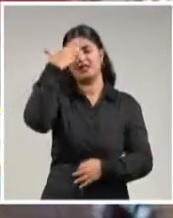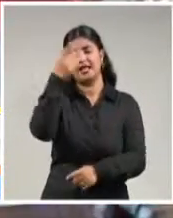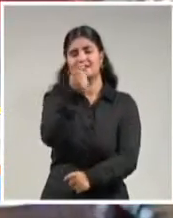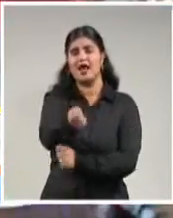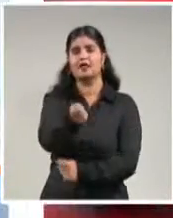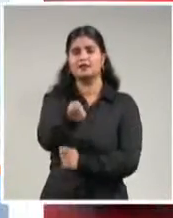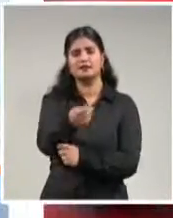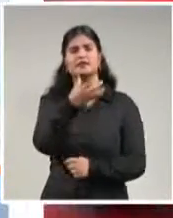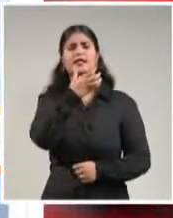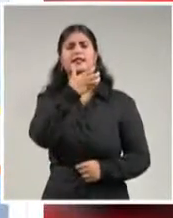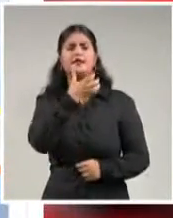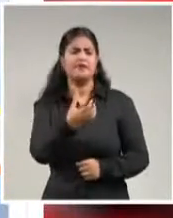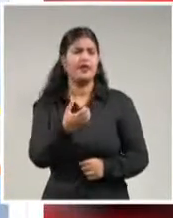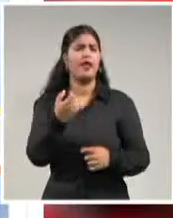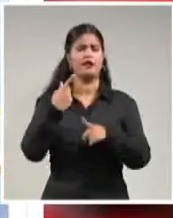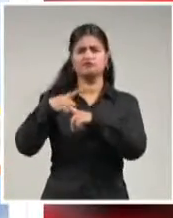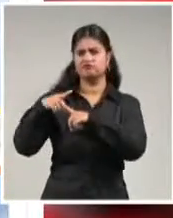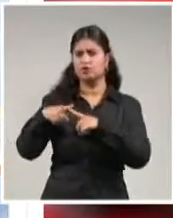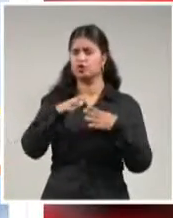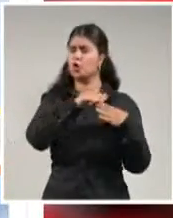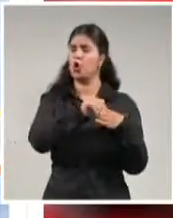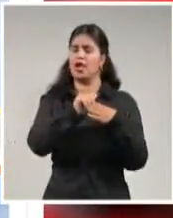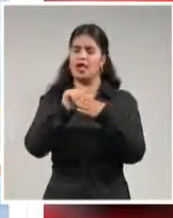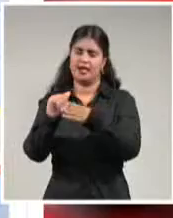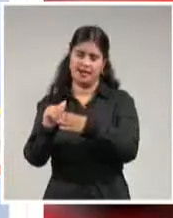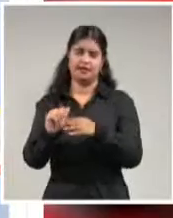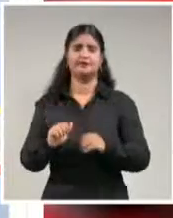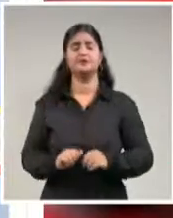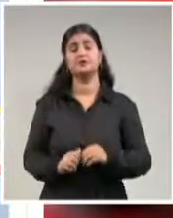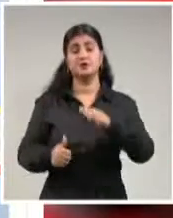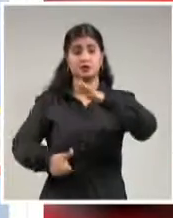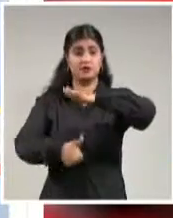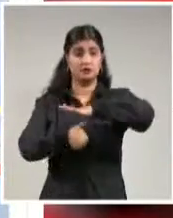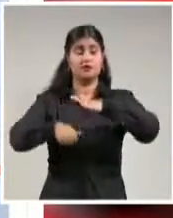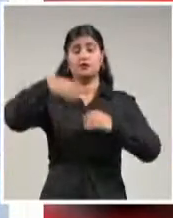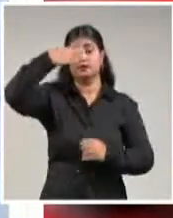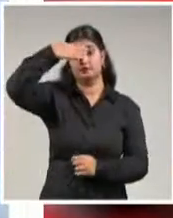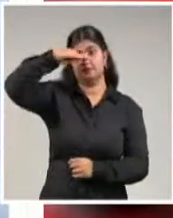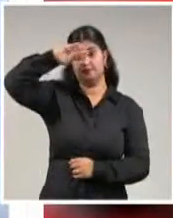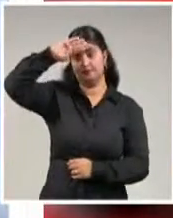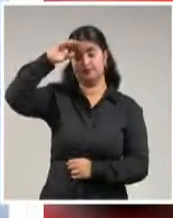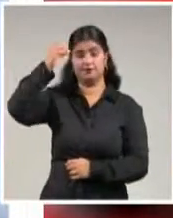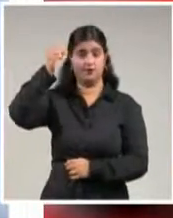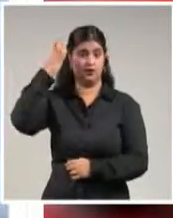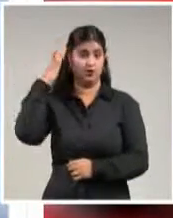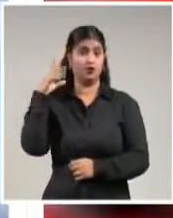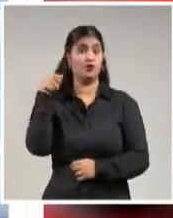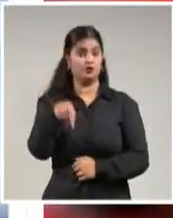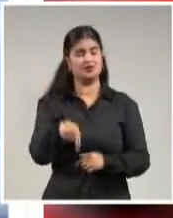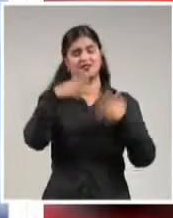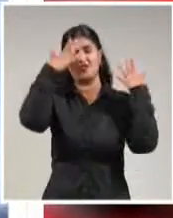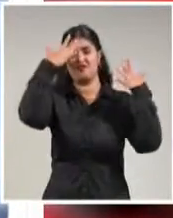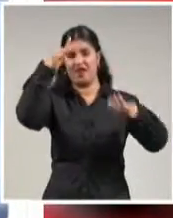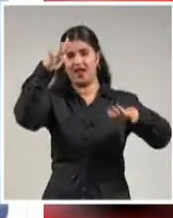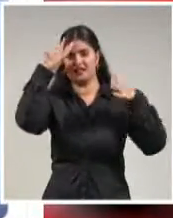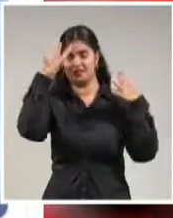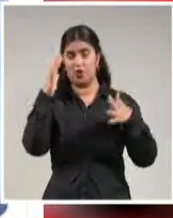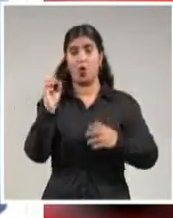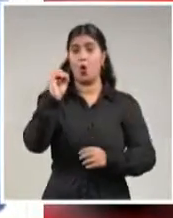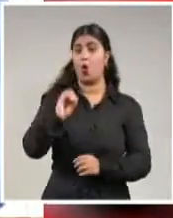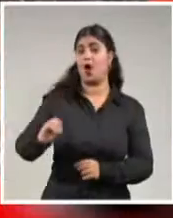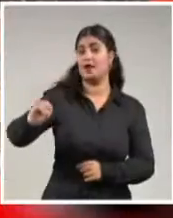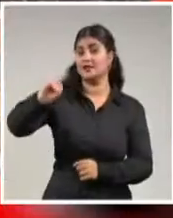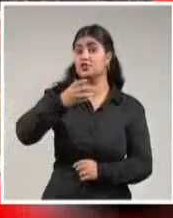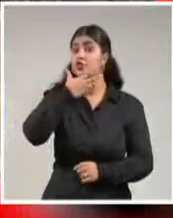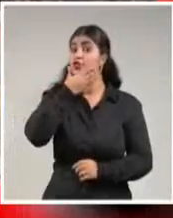El primer secretario del Comité Central del Partido y presidente de la República, Miguel Díaz Canel Bermúdez, congratuló a la FEU y destacó